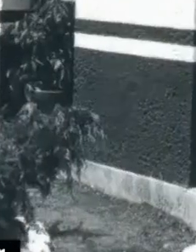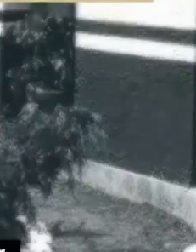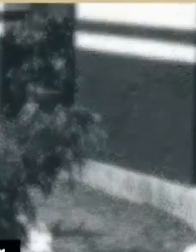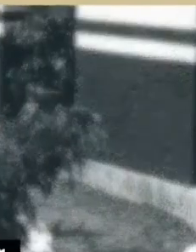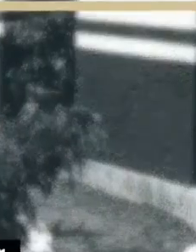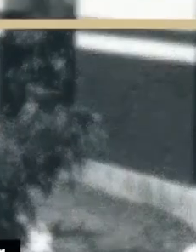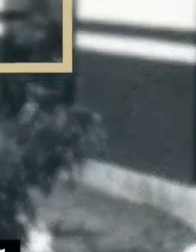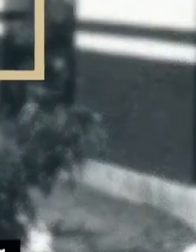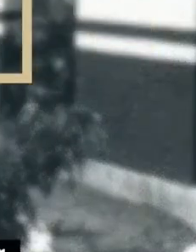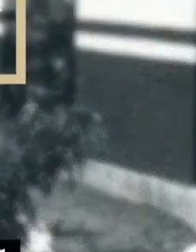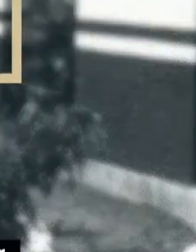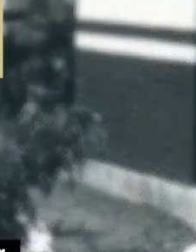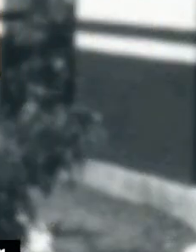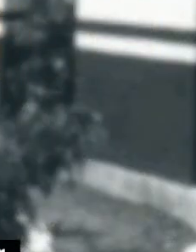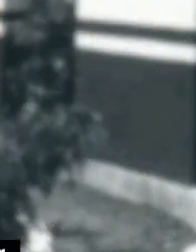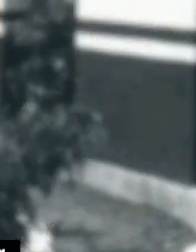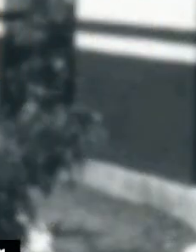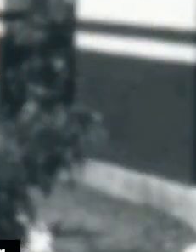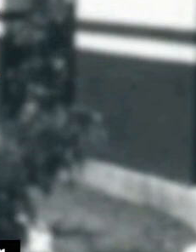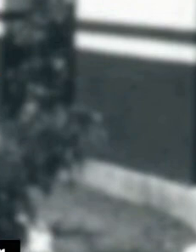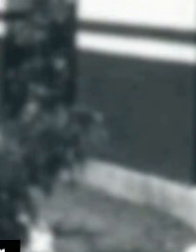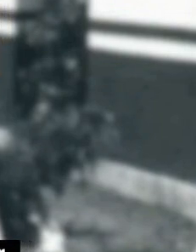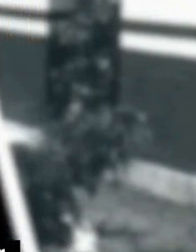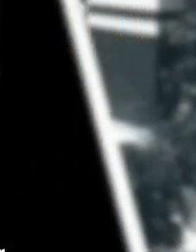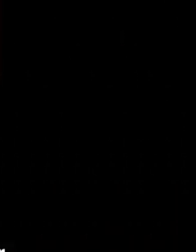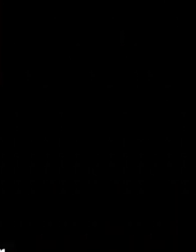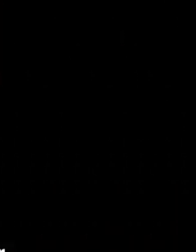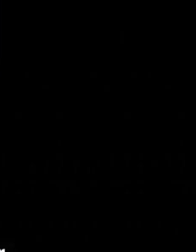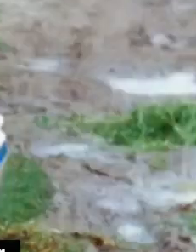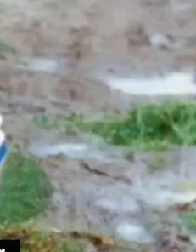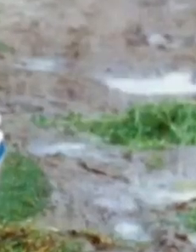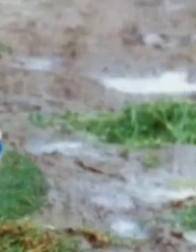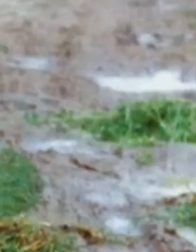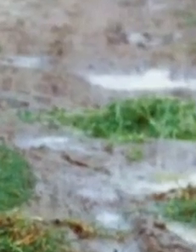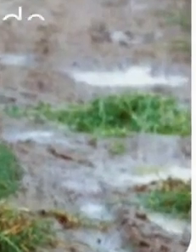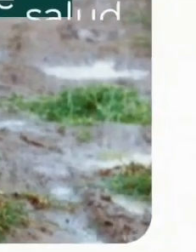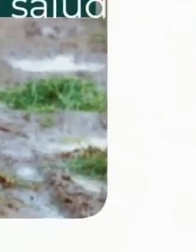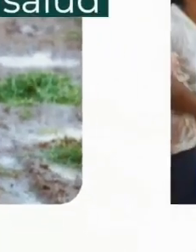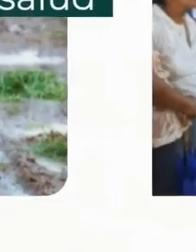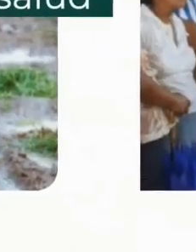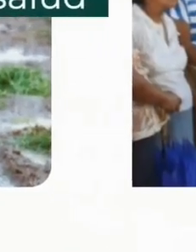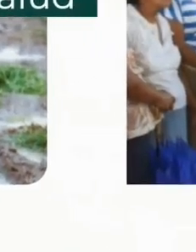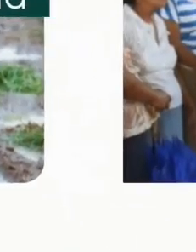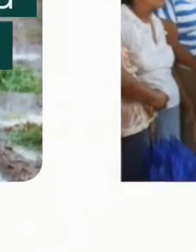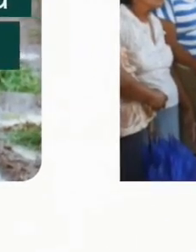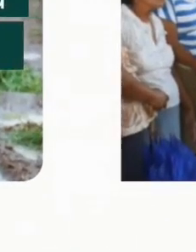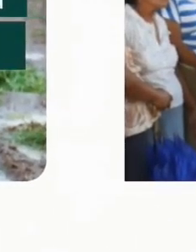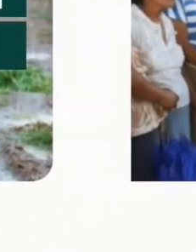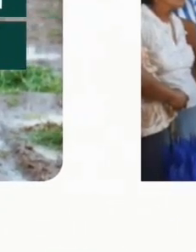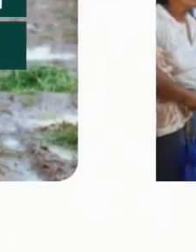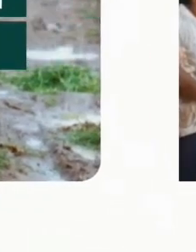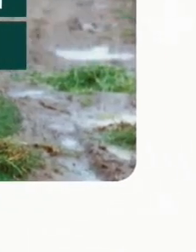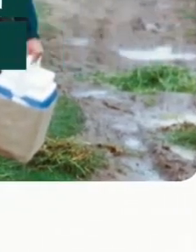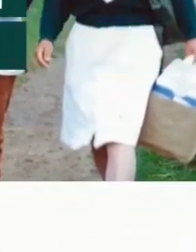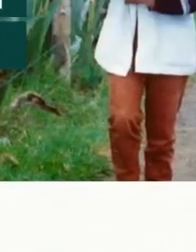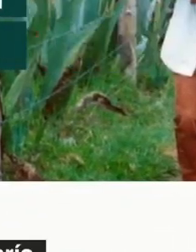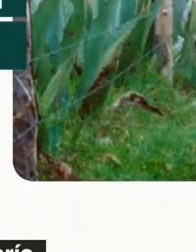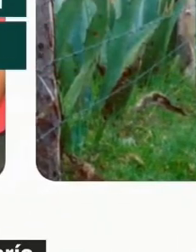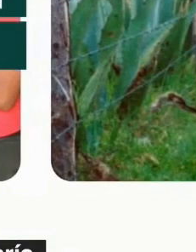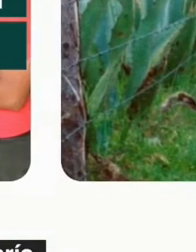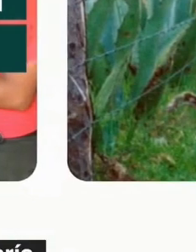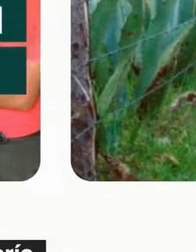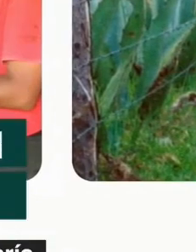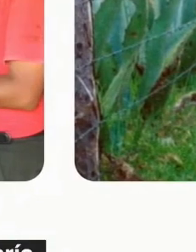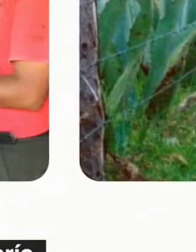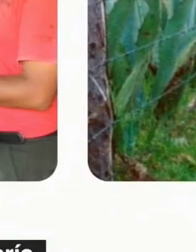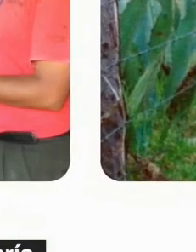En 1979 nació el IMSS-Coplamar para extender los servicios de salud a todo el territorio nacional. Por